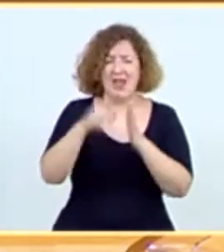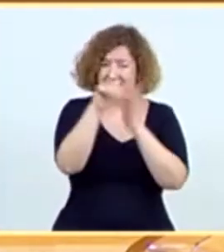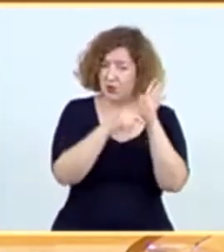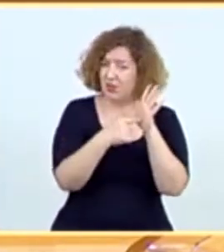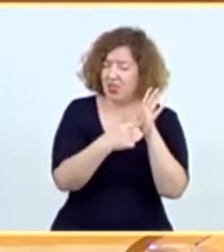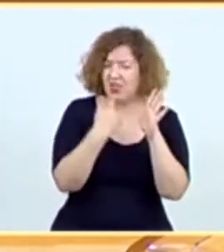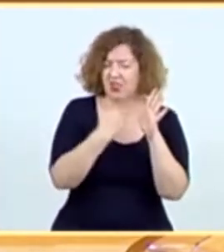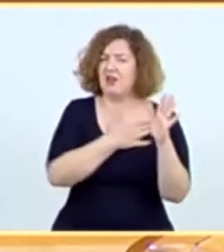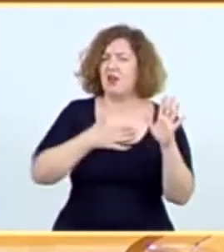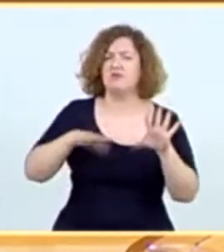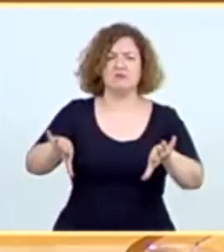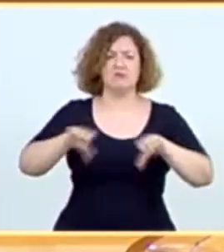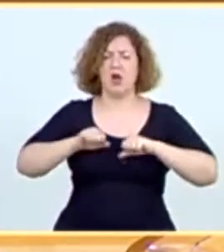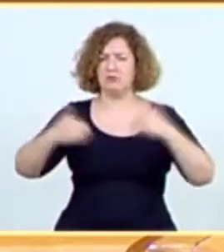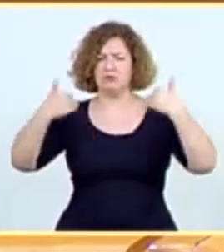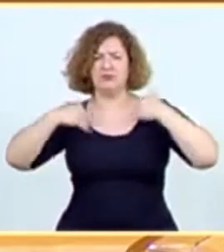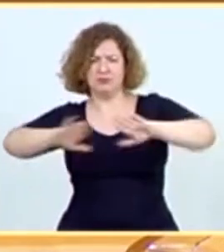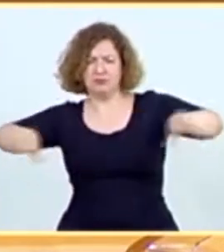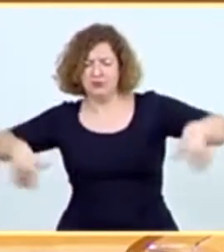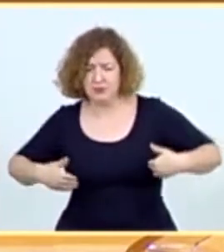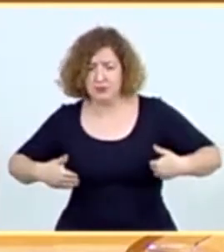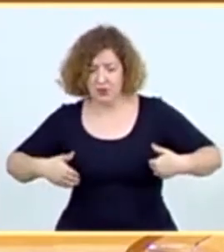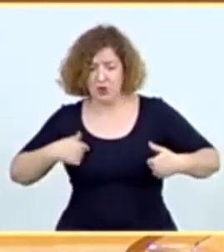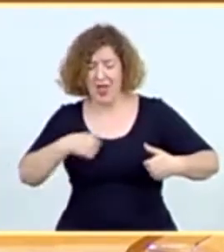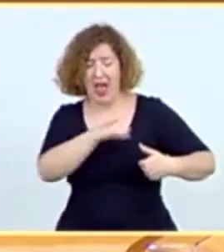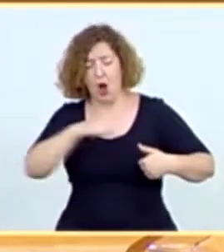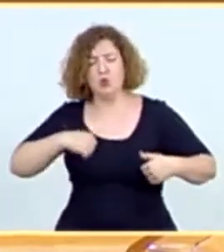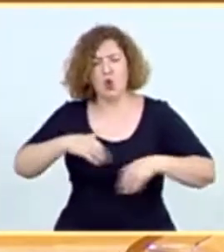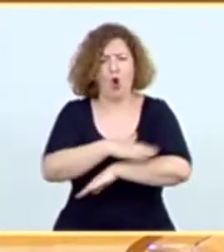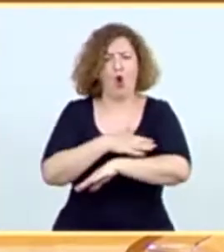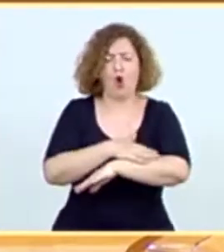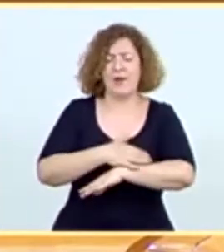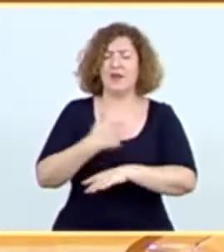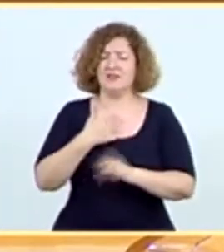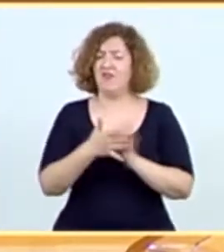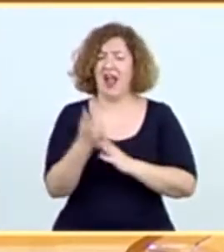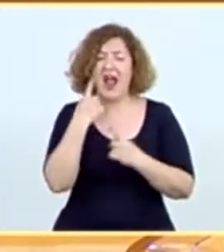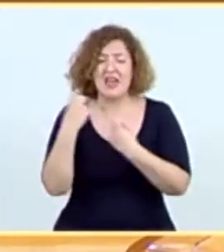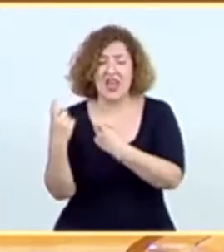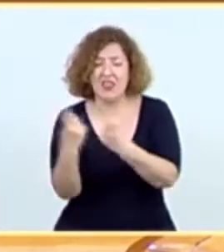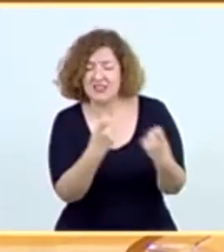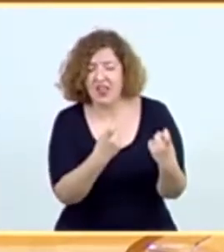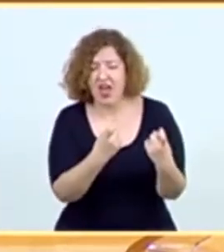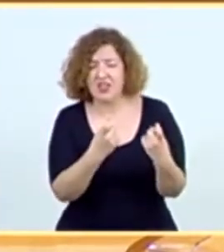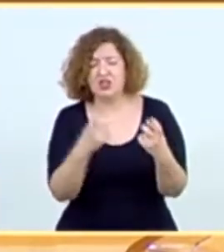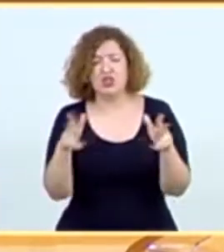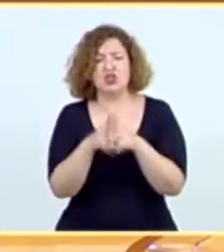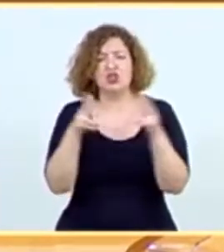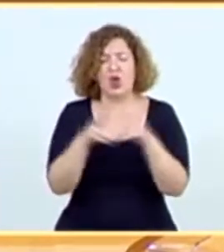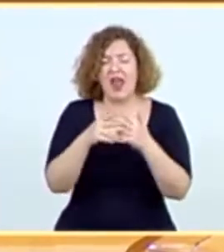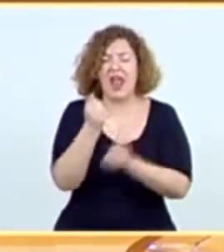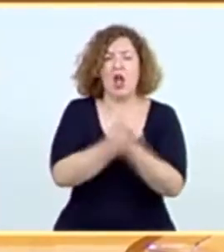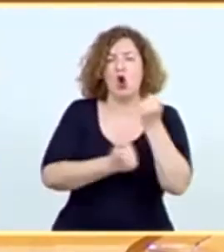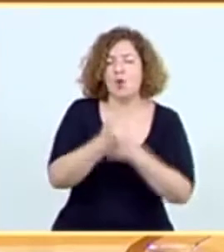profundizando en nuestro autogobierno porque, de esta manera, podremos responder mejor a las necesidades sociales, económicas y culturales de nuestro